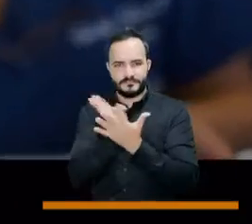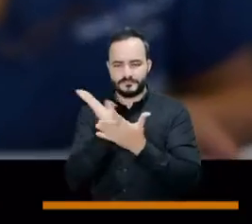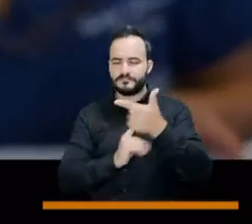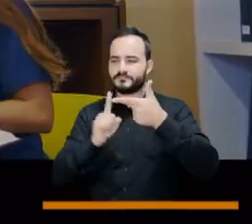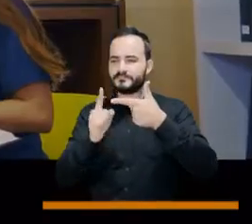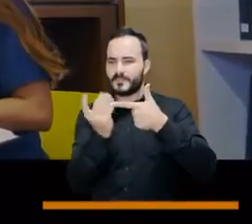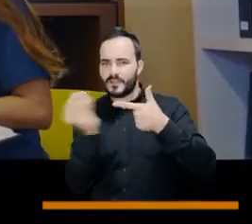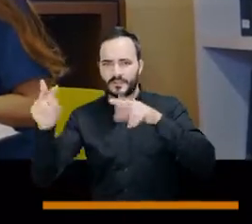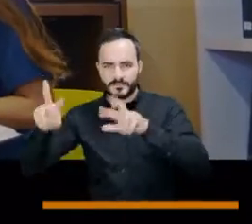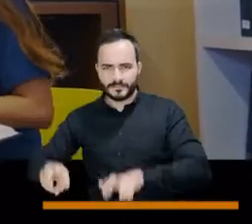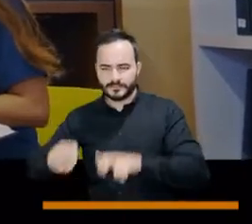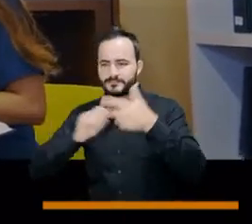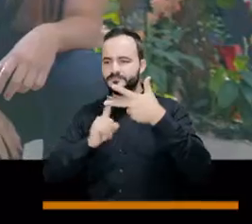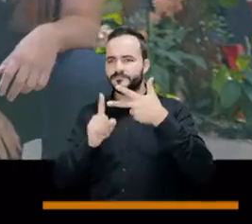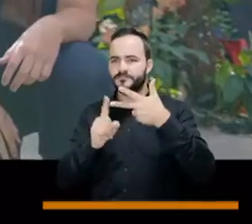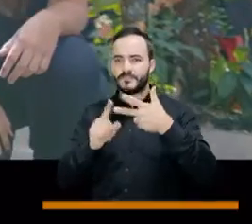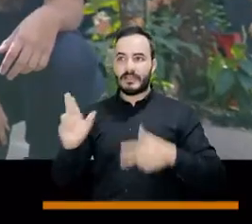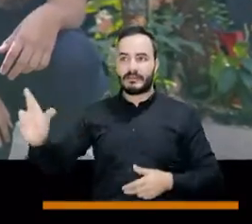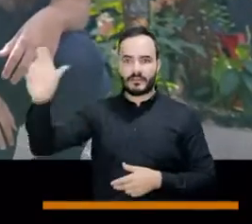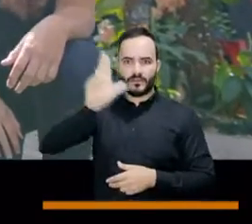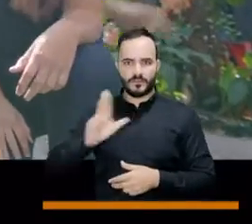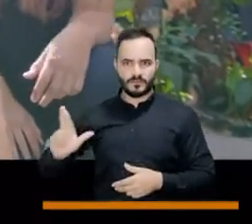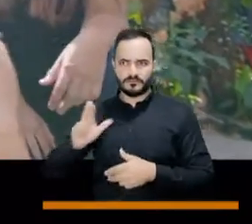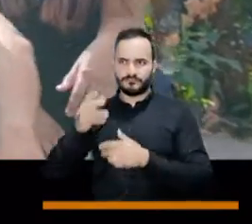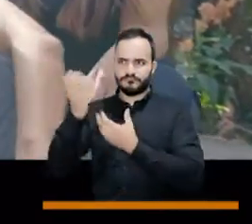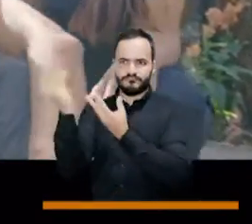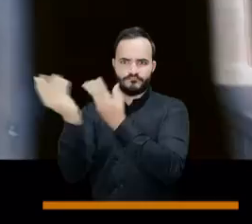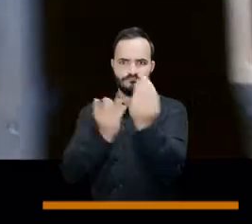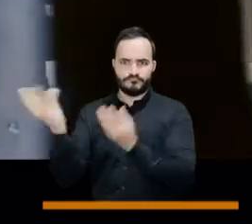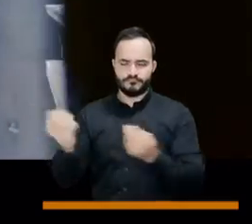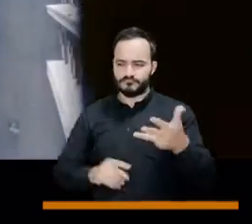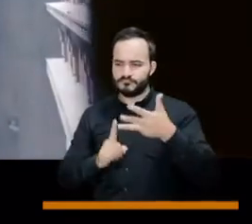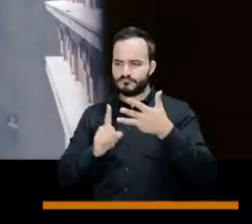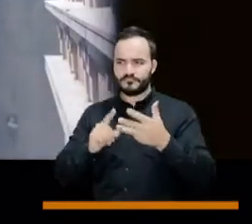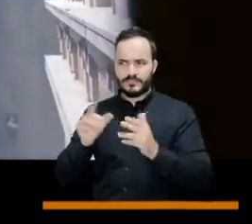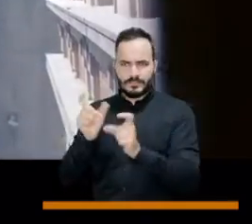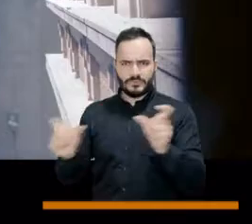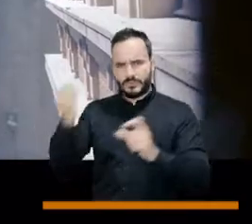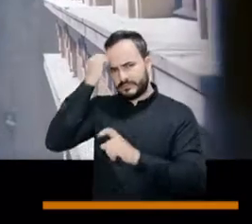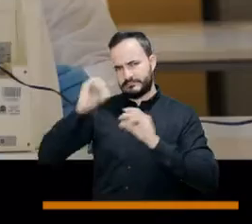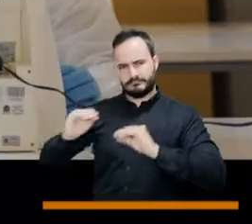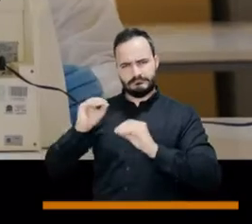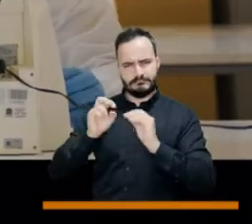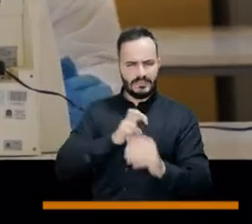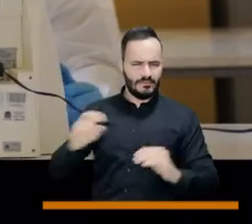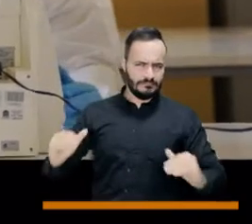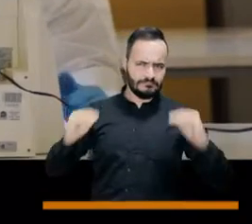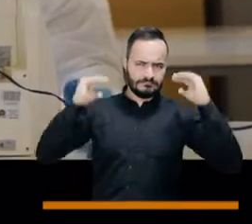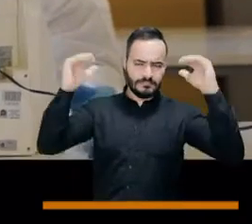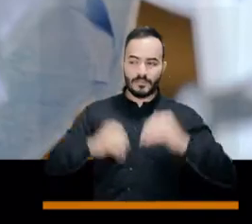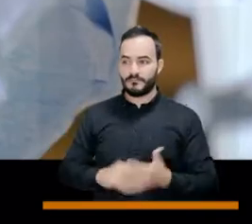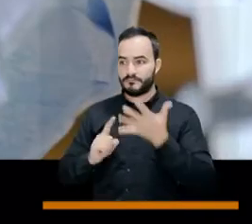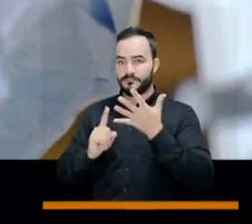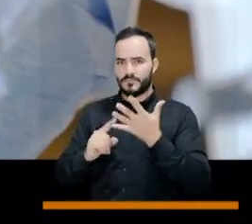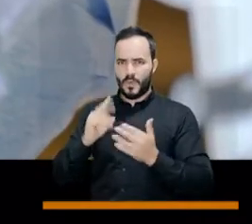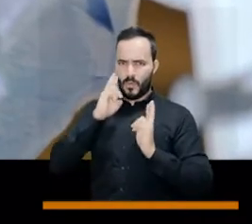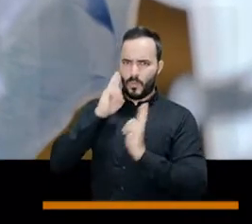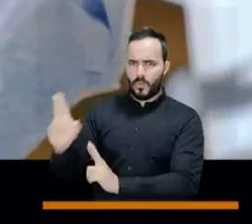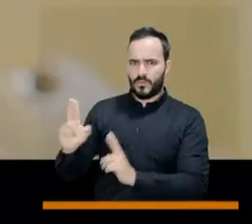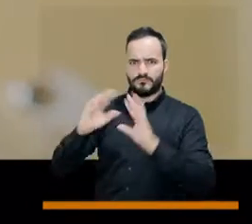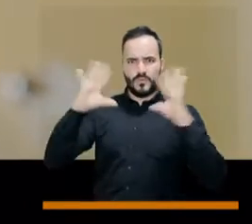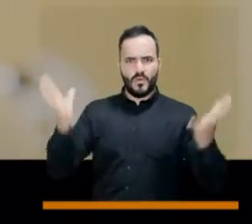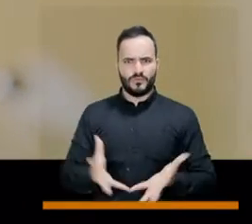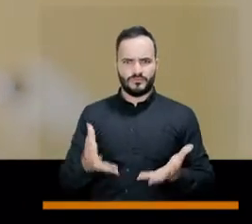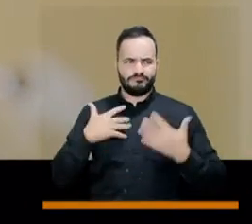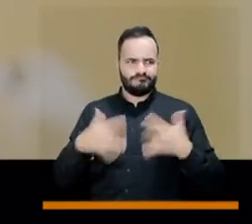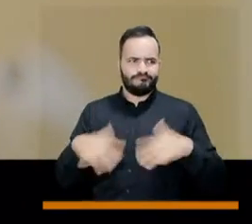primera línea, la presencia en las regiones, un cuerpo docente de altas calificaciones, la ubicación y papel destacado en